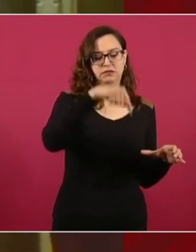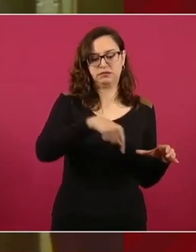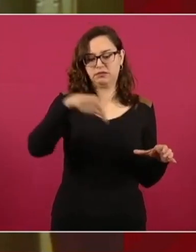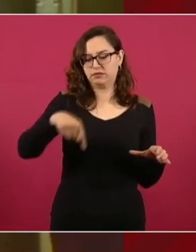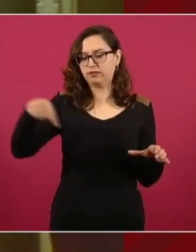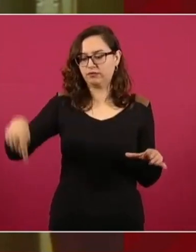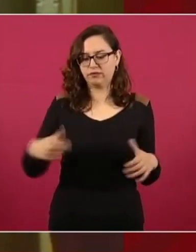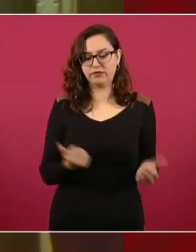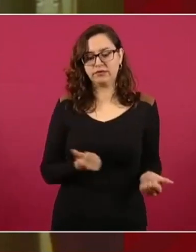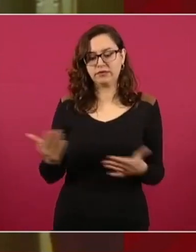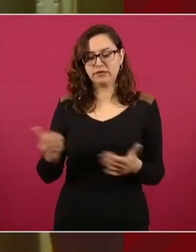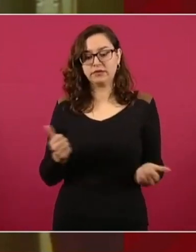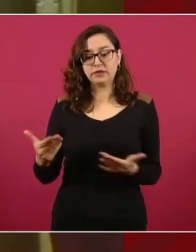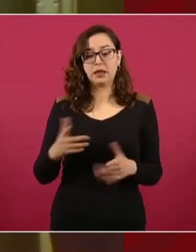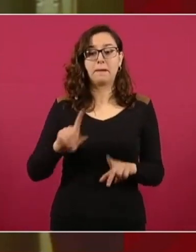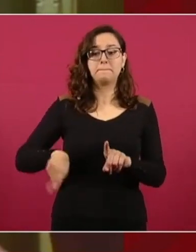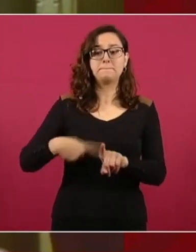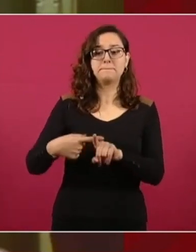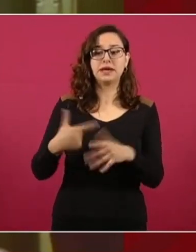encuentran en los barrenos.